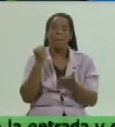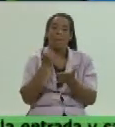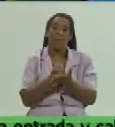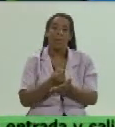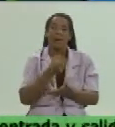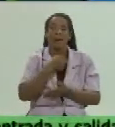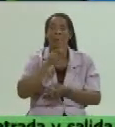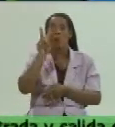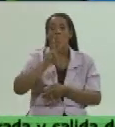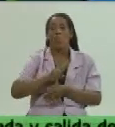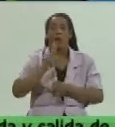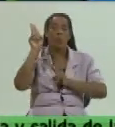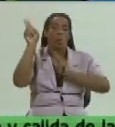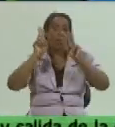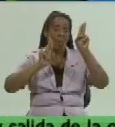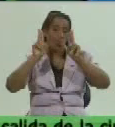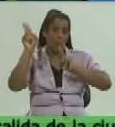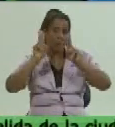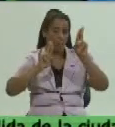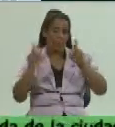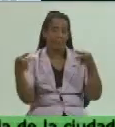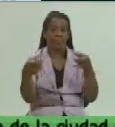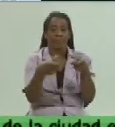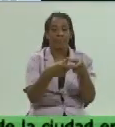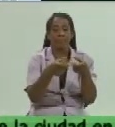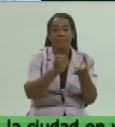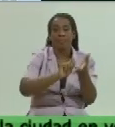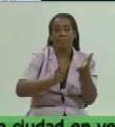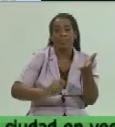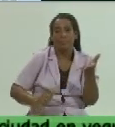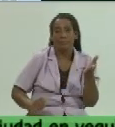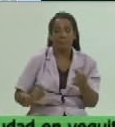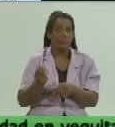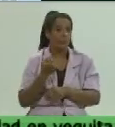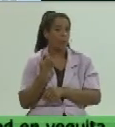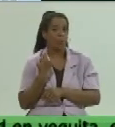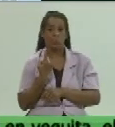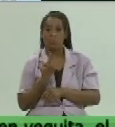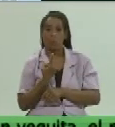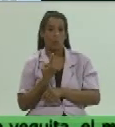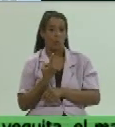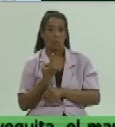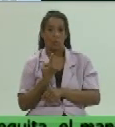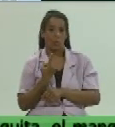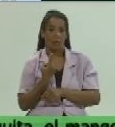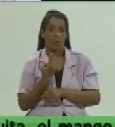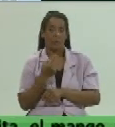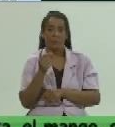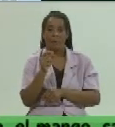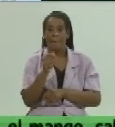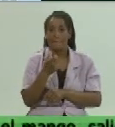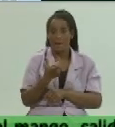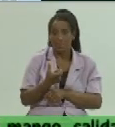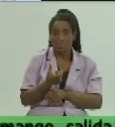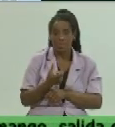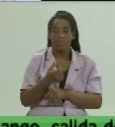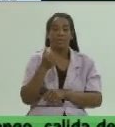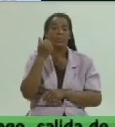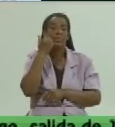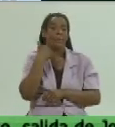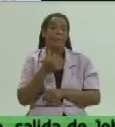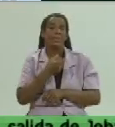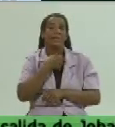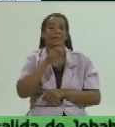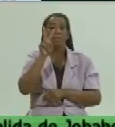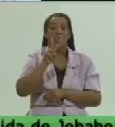los acuerdos que se tomen en su comité de contratación que no solamente es con destino a la formación de precios sino también a evaluar los